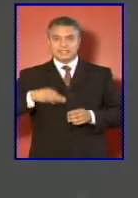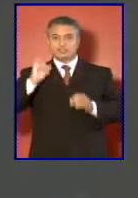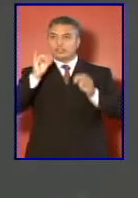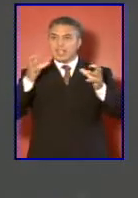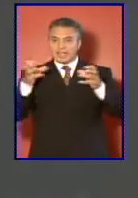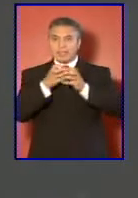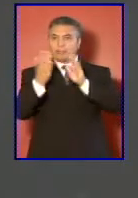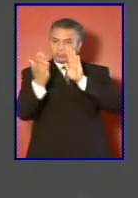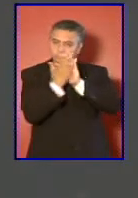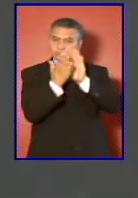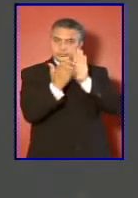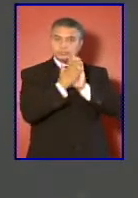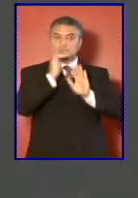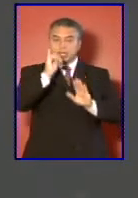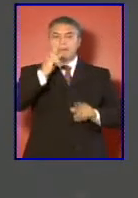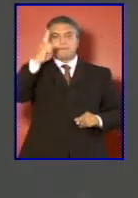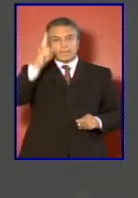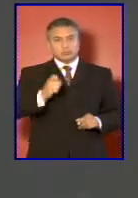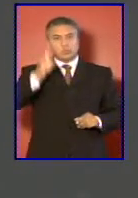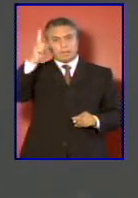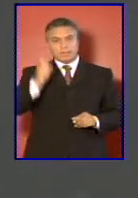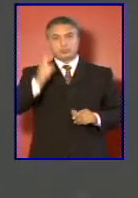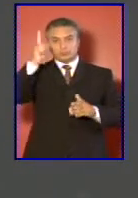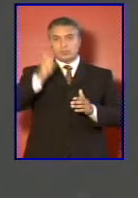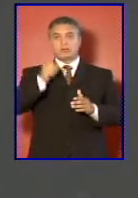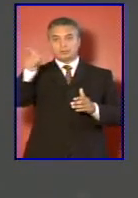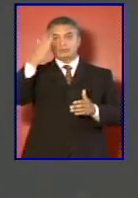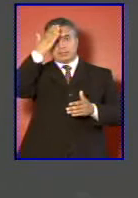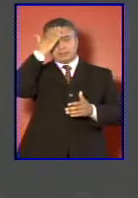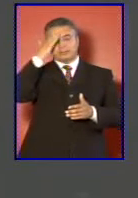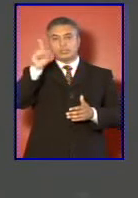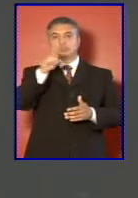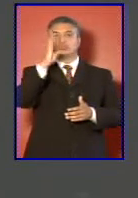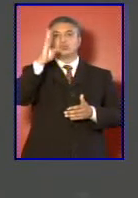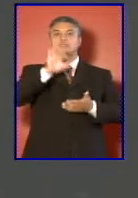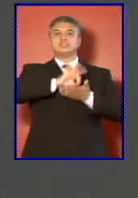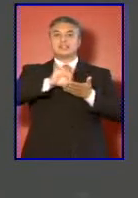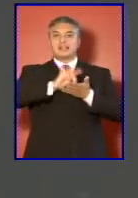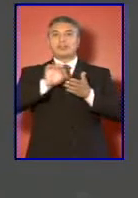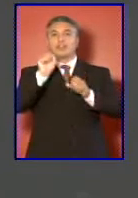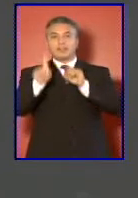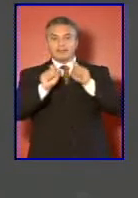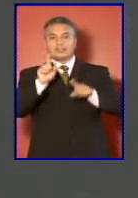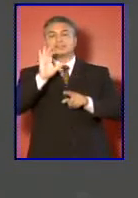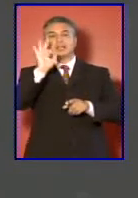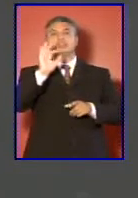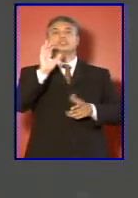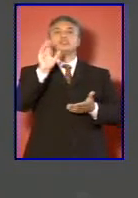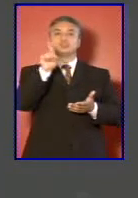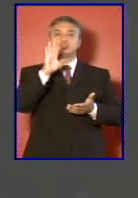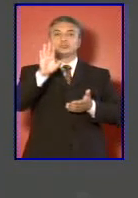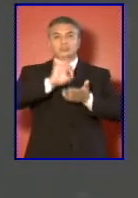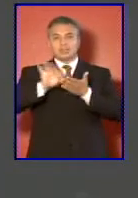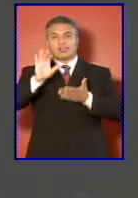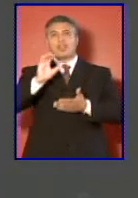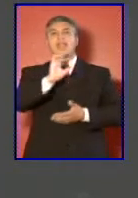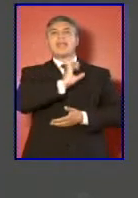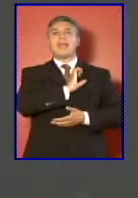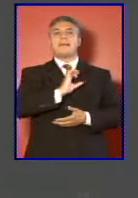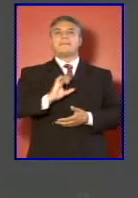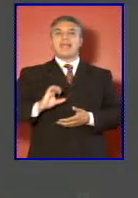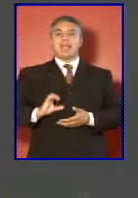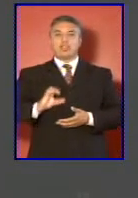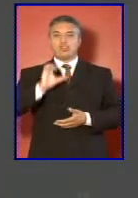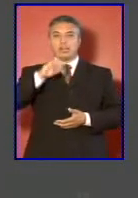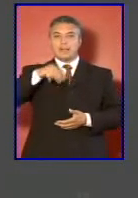prácticamente a nivel mensual encabezada por el subsecretario de defensa con el subsecretario de relaciones y embajadores y personal